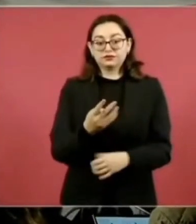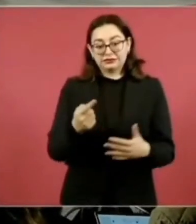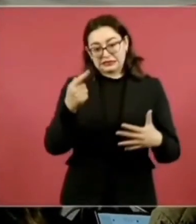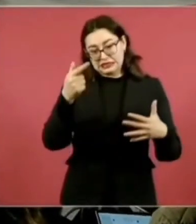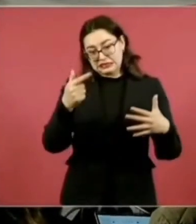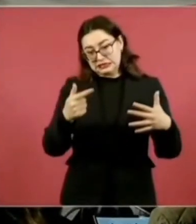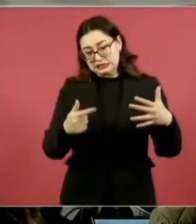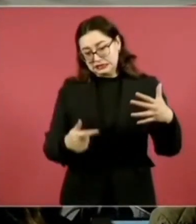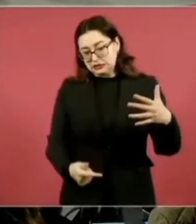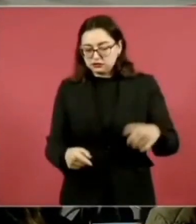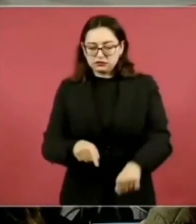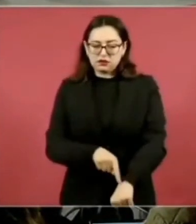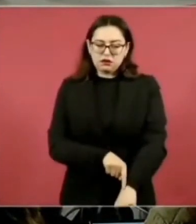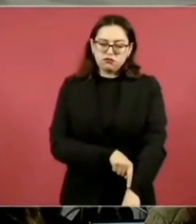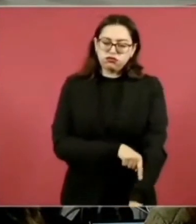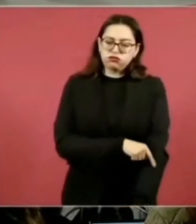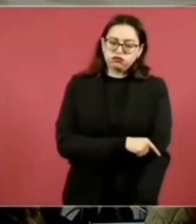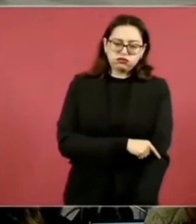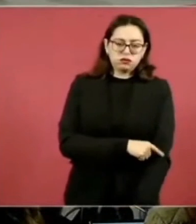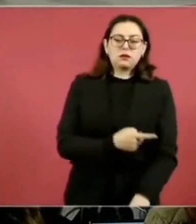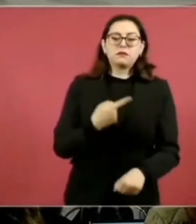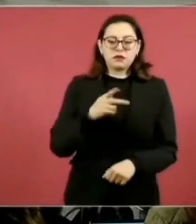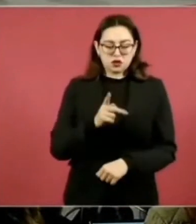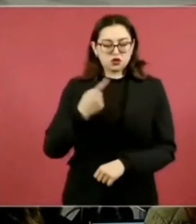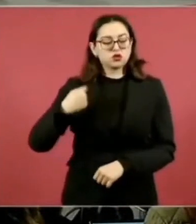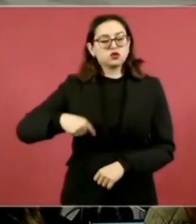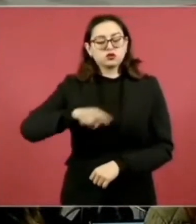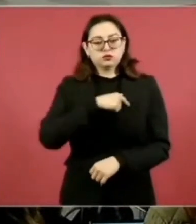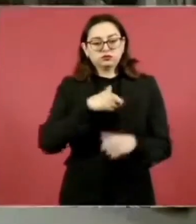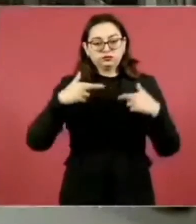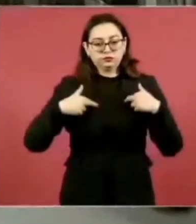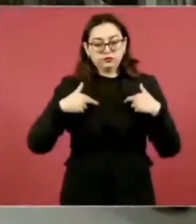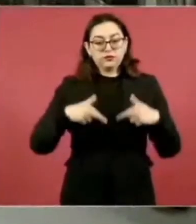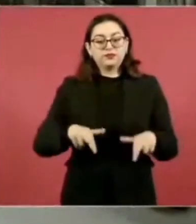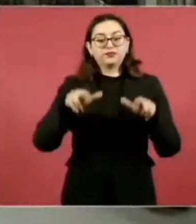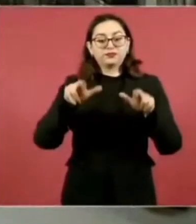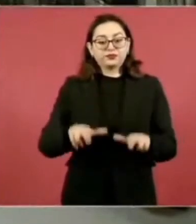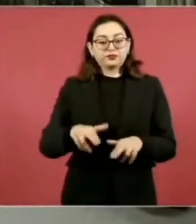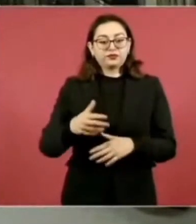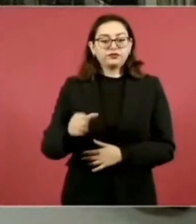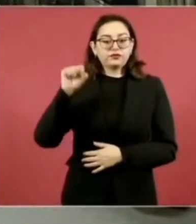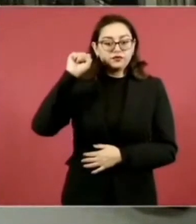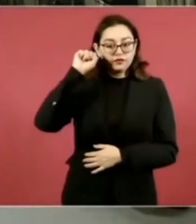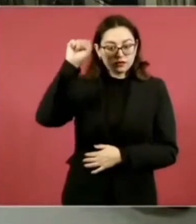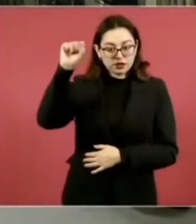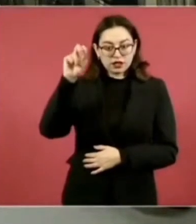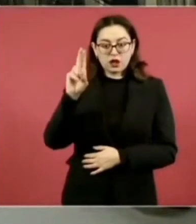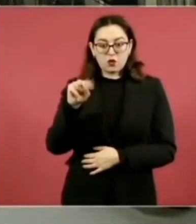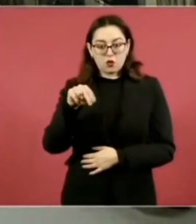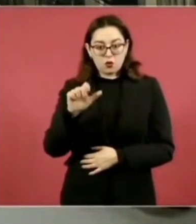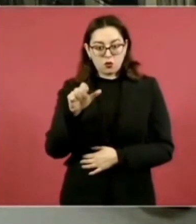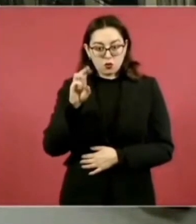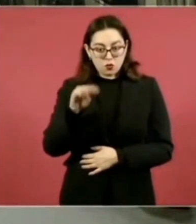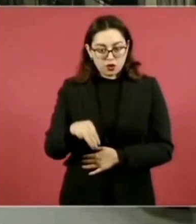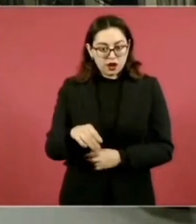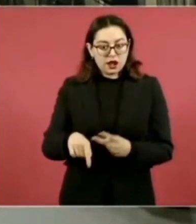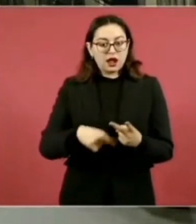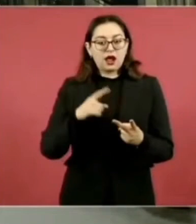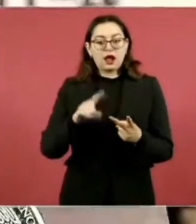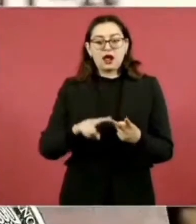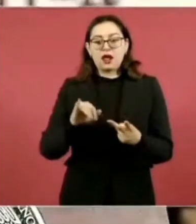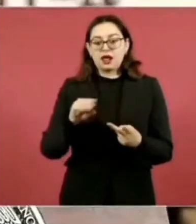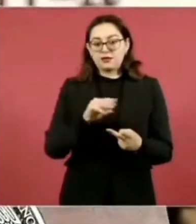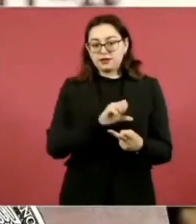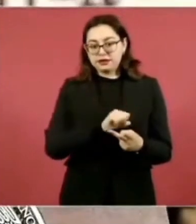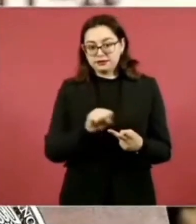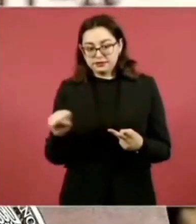porque me llevaría muchísimo tiempo, pero están sindicatos como el de la UNAM, como el del Seguro